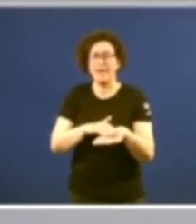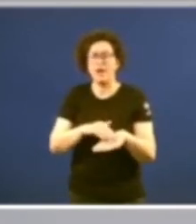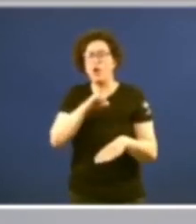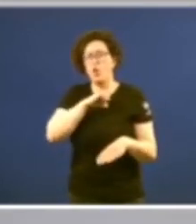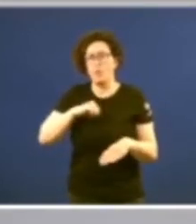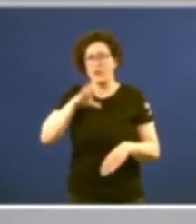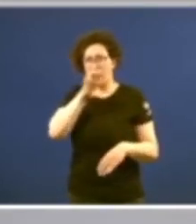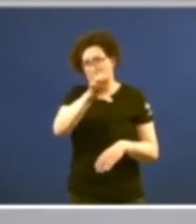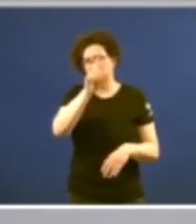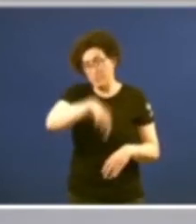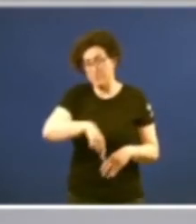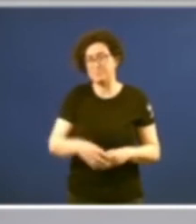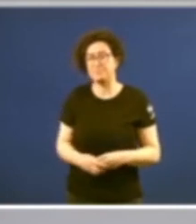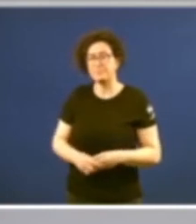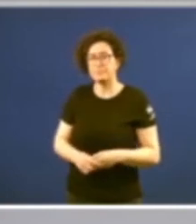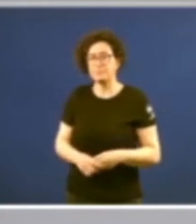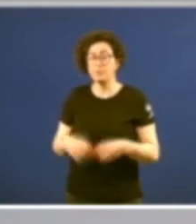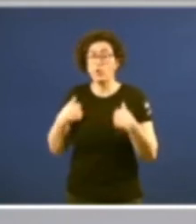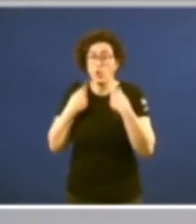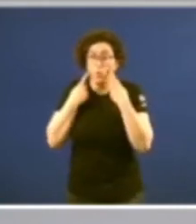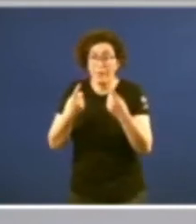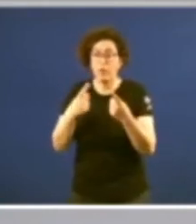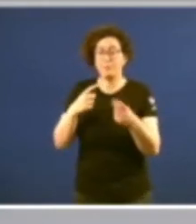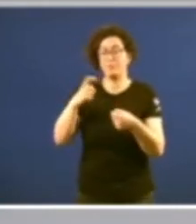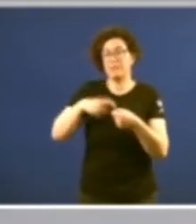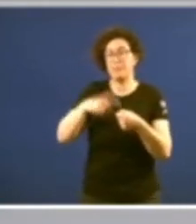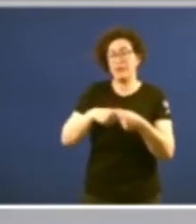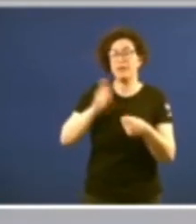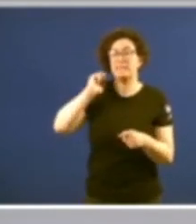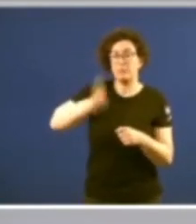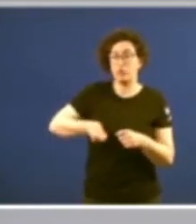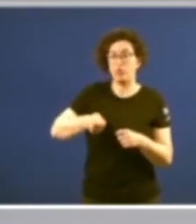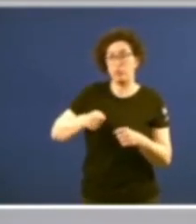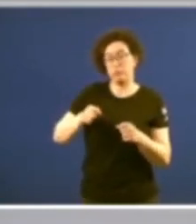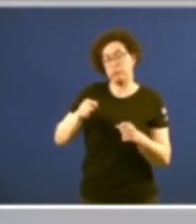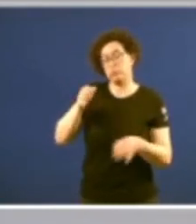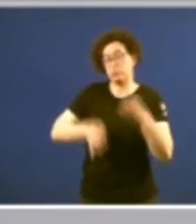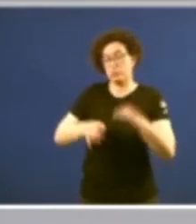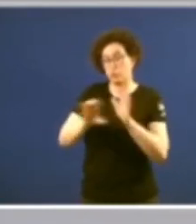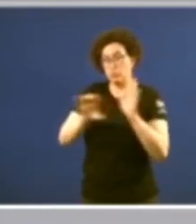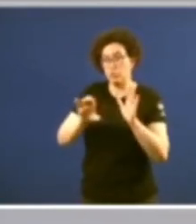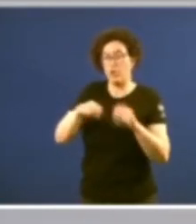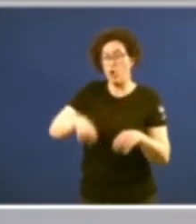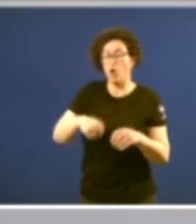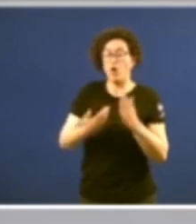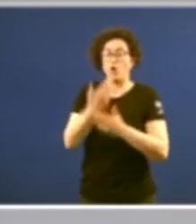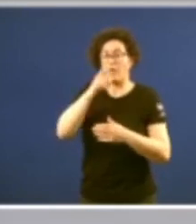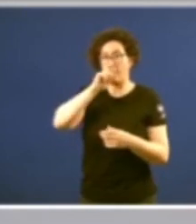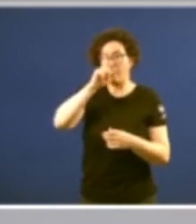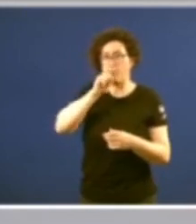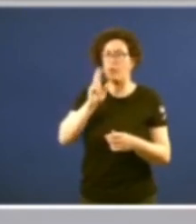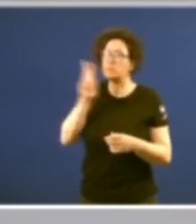correspondente vexo na participación do presidente do Tribunal Constitucional nesta xornada conmemorativa un referendo